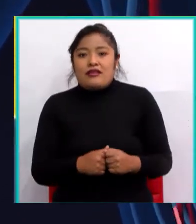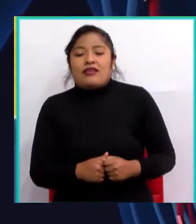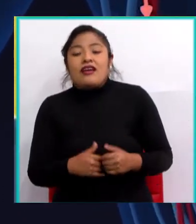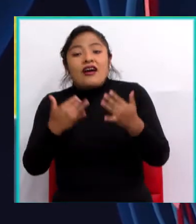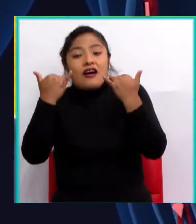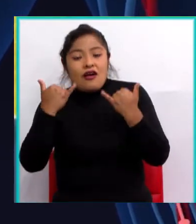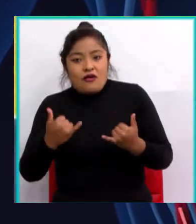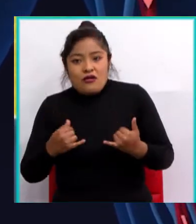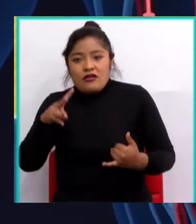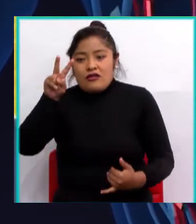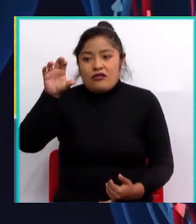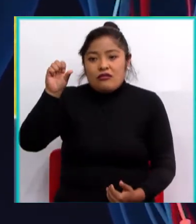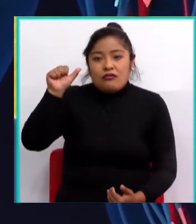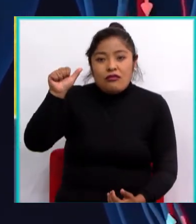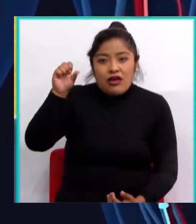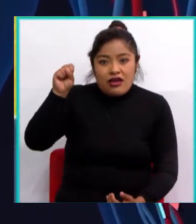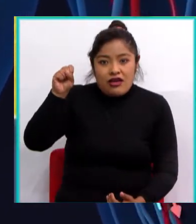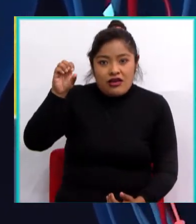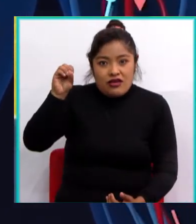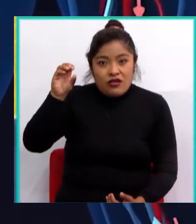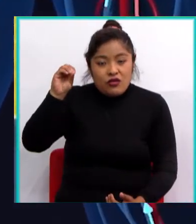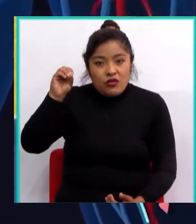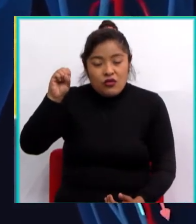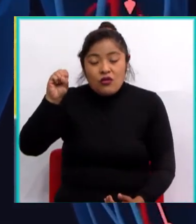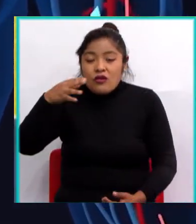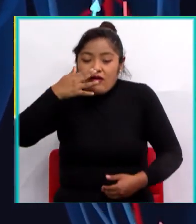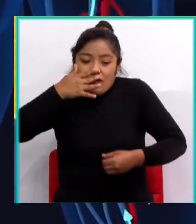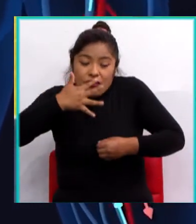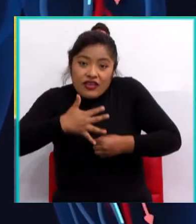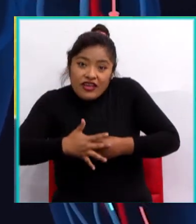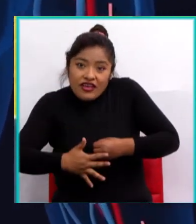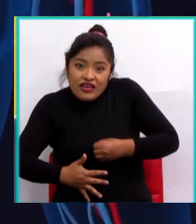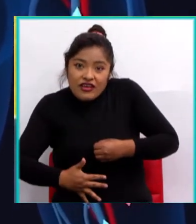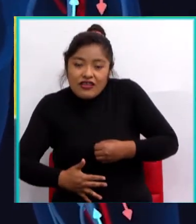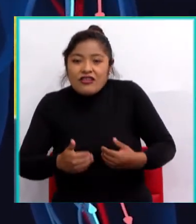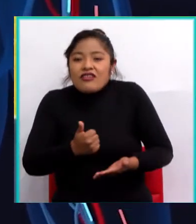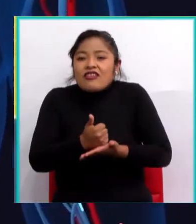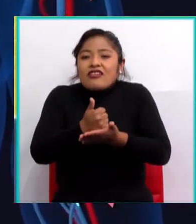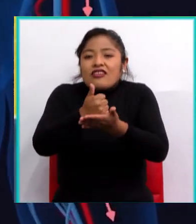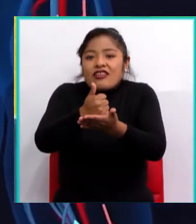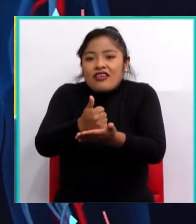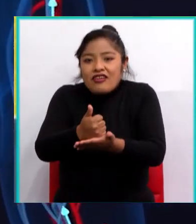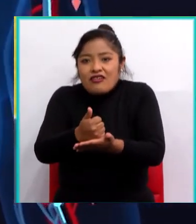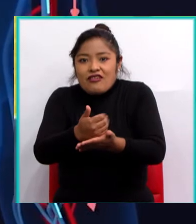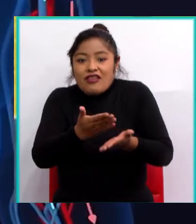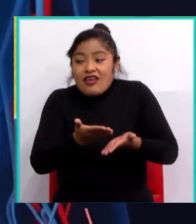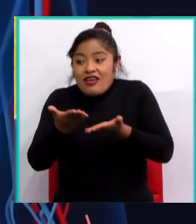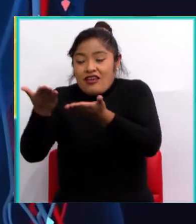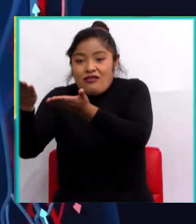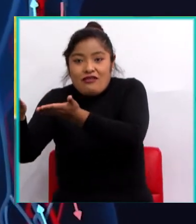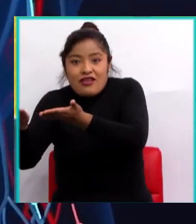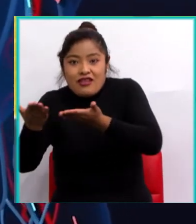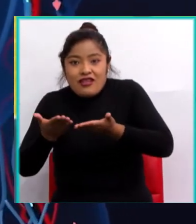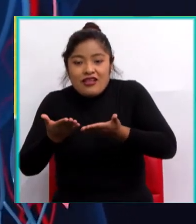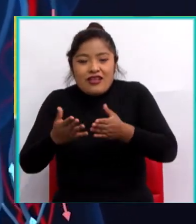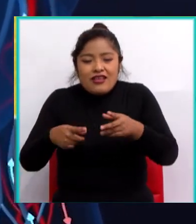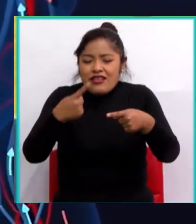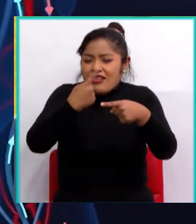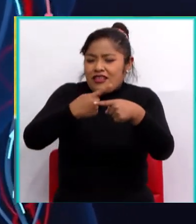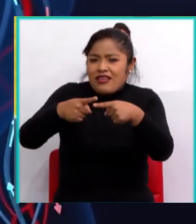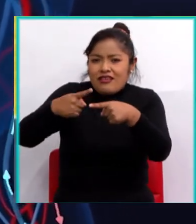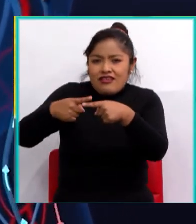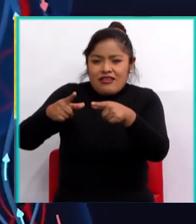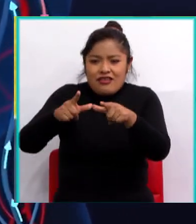conductos encargados de transportar y distribuir la sangre por todos